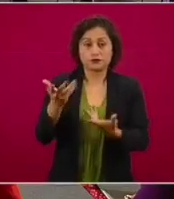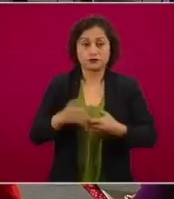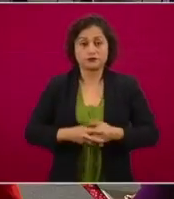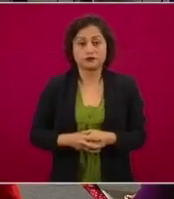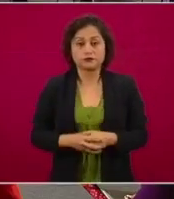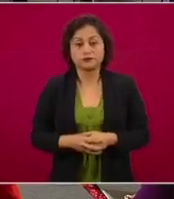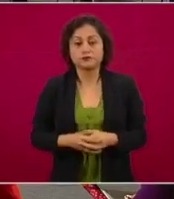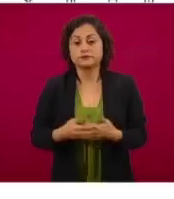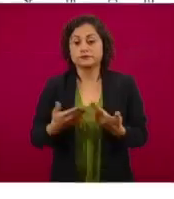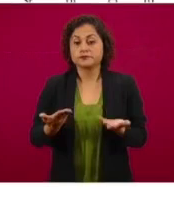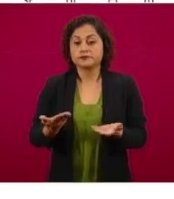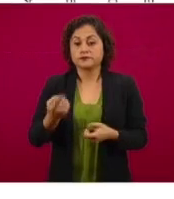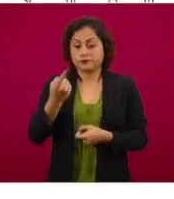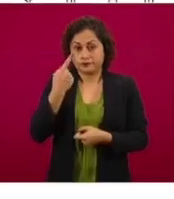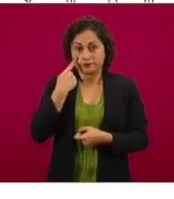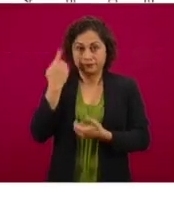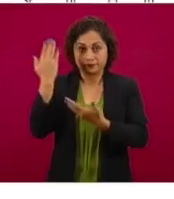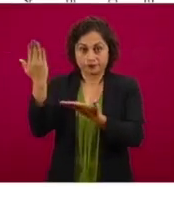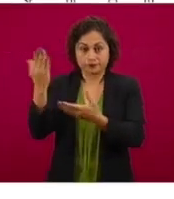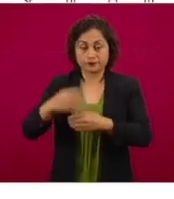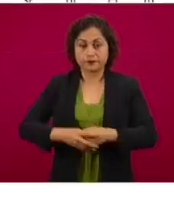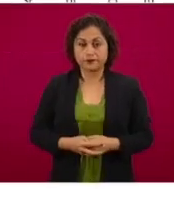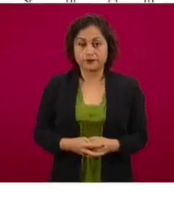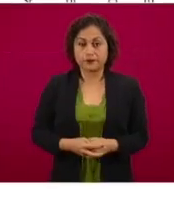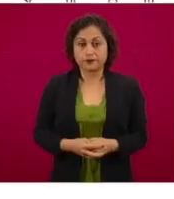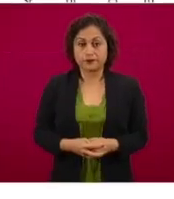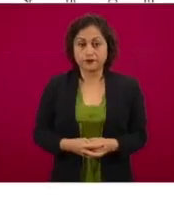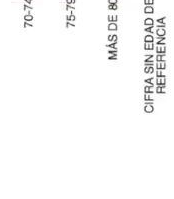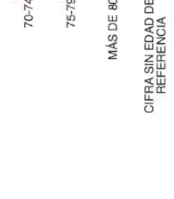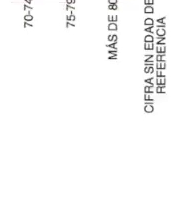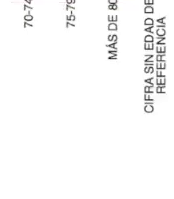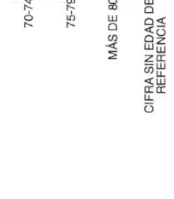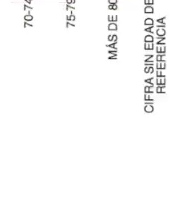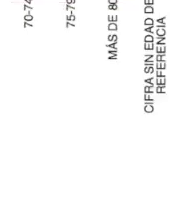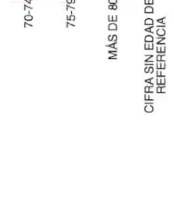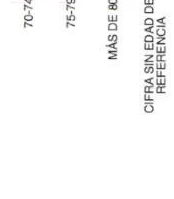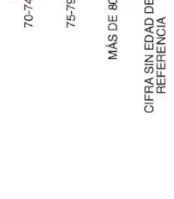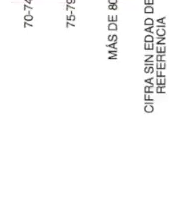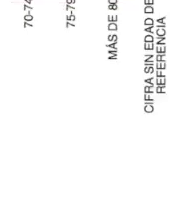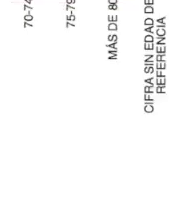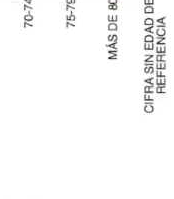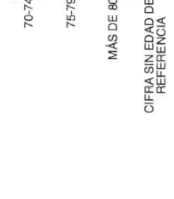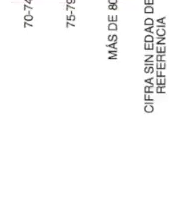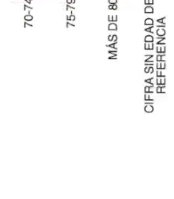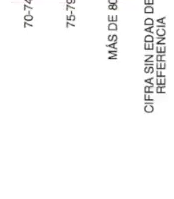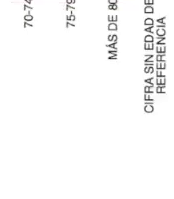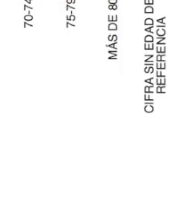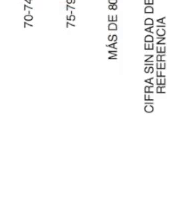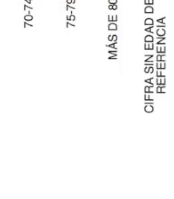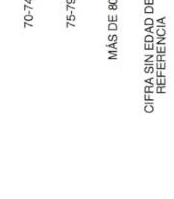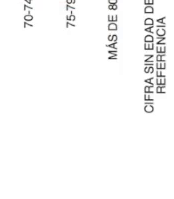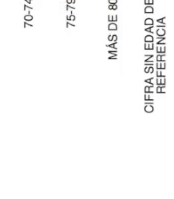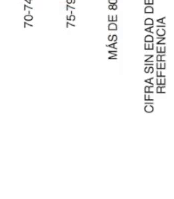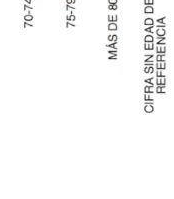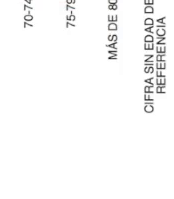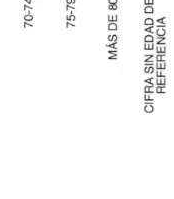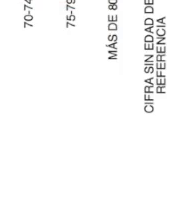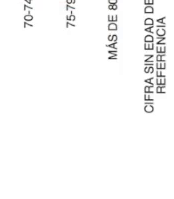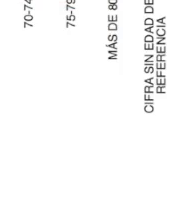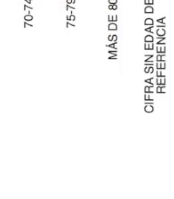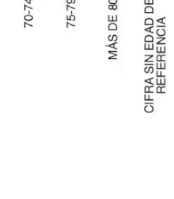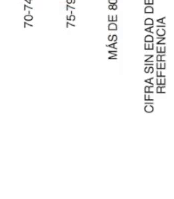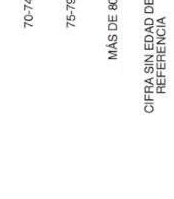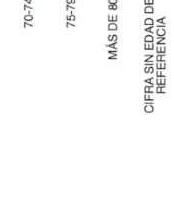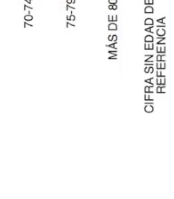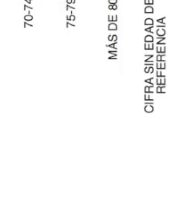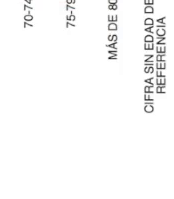presentamos el día de hoy, del 15 de marzo de 1964, que es la primera fecha que tenemos como reporte, al